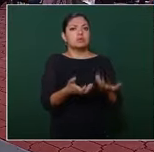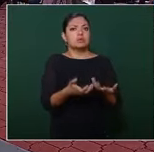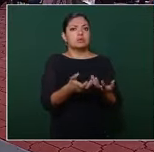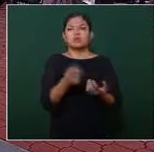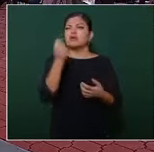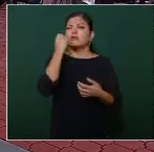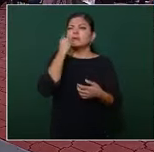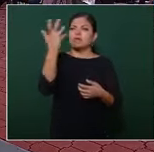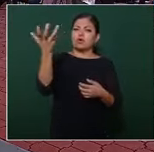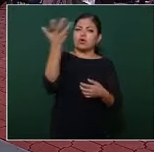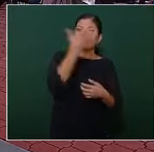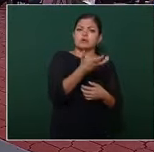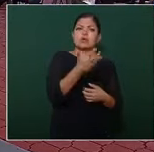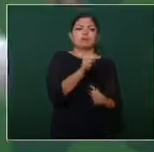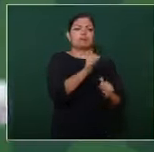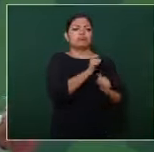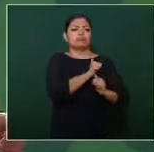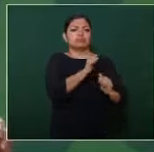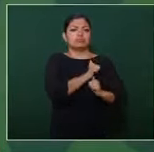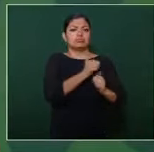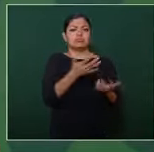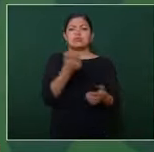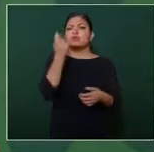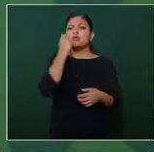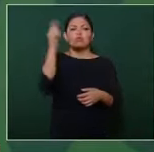ejércitos sus guardias blancas